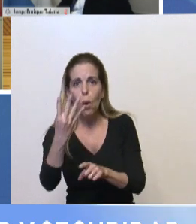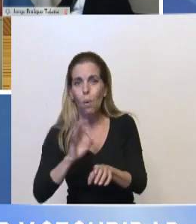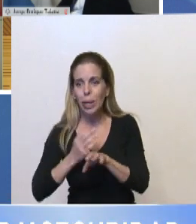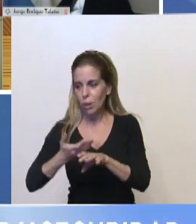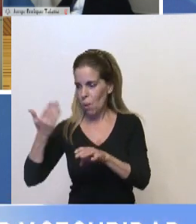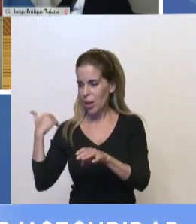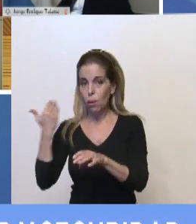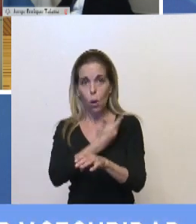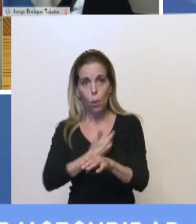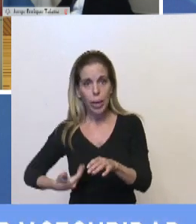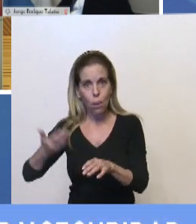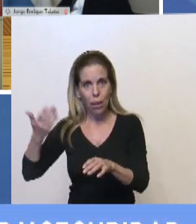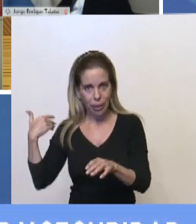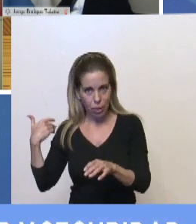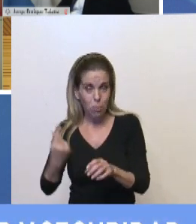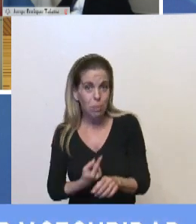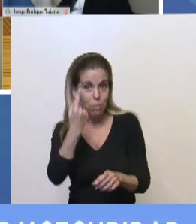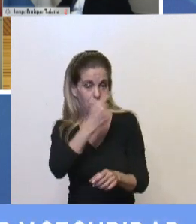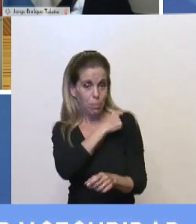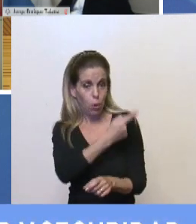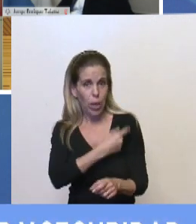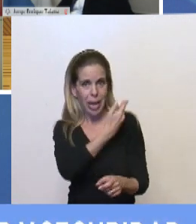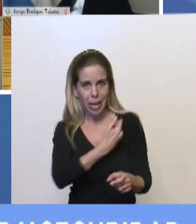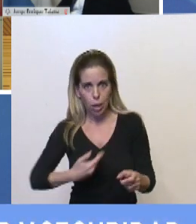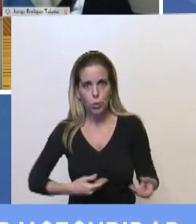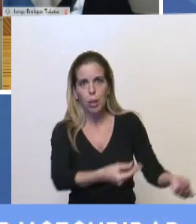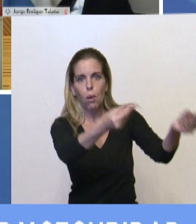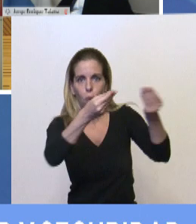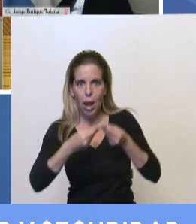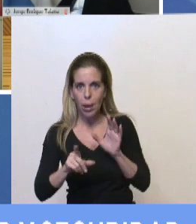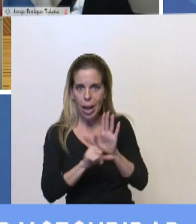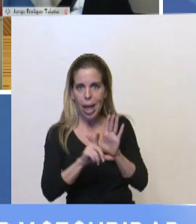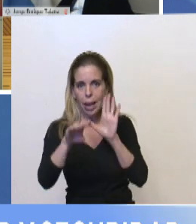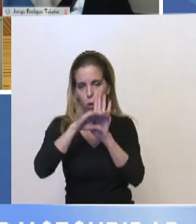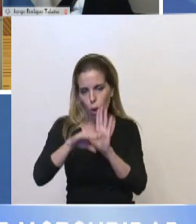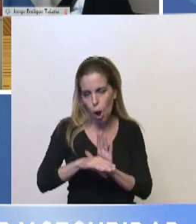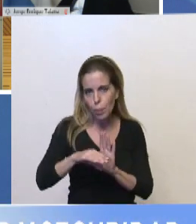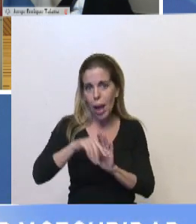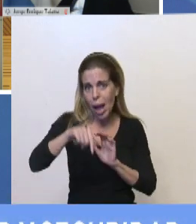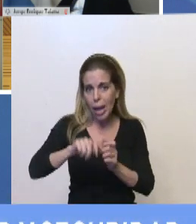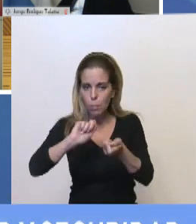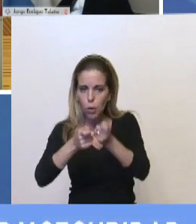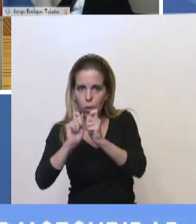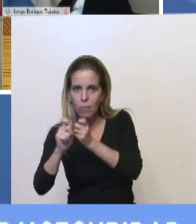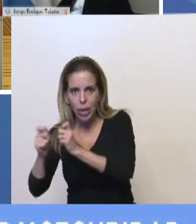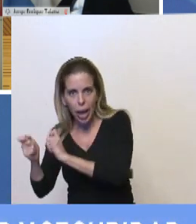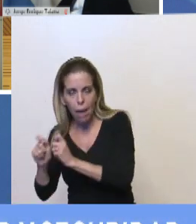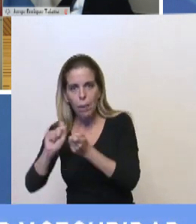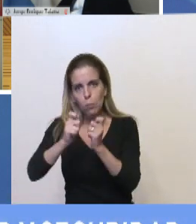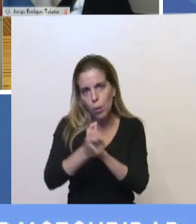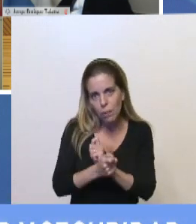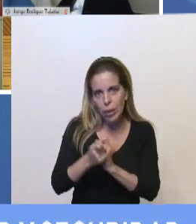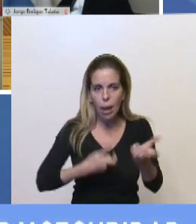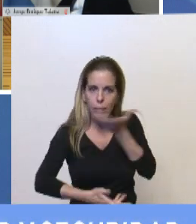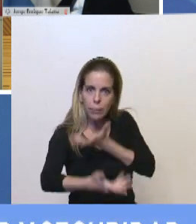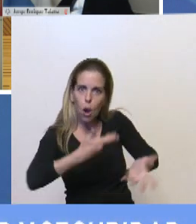toda norma o ley que vino del Ejecutivo, se modificaron todos los puntos, las comas o los textos con